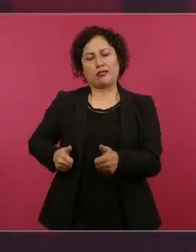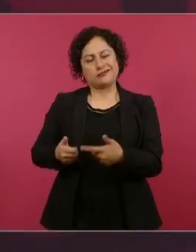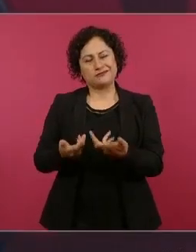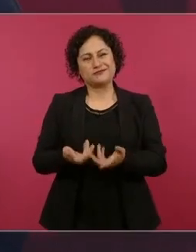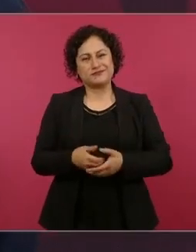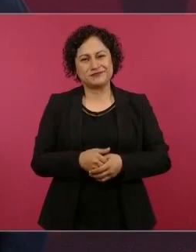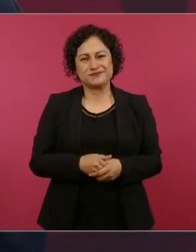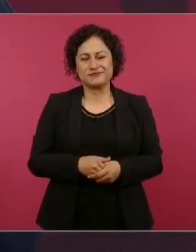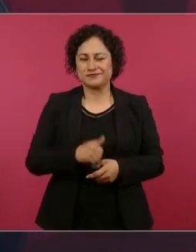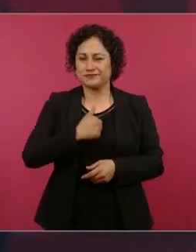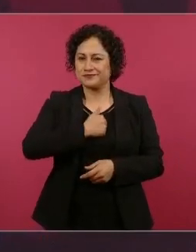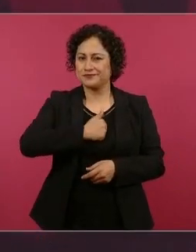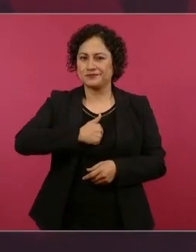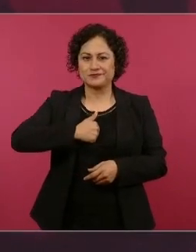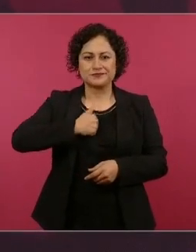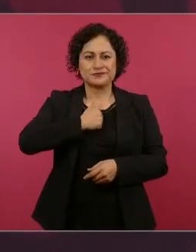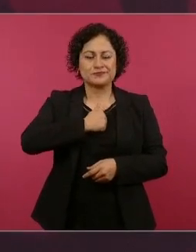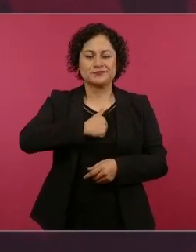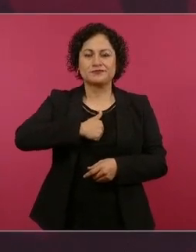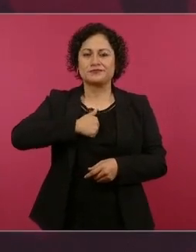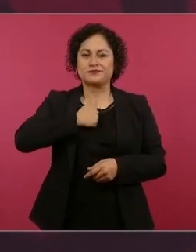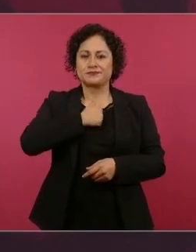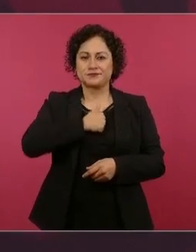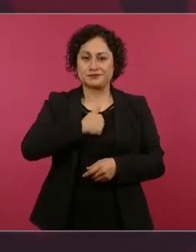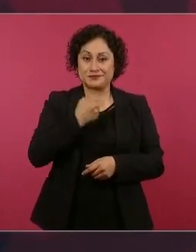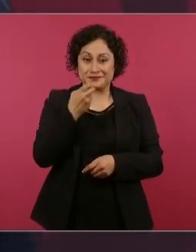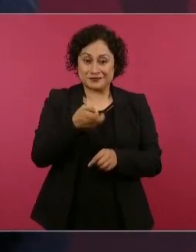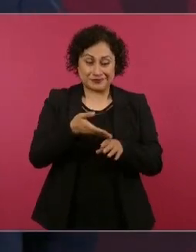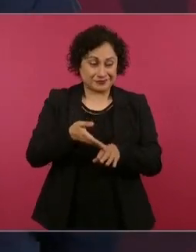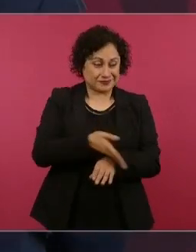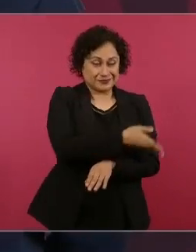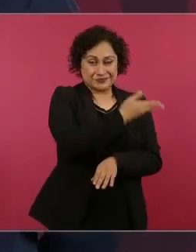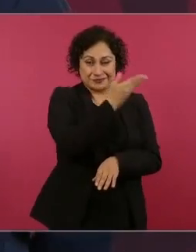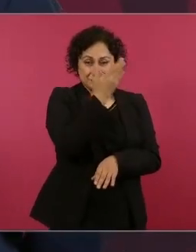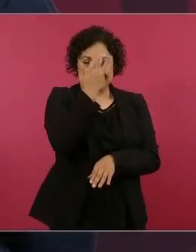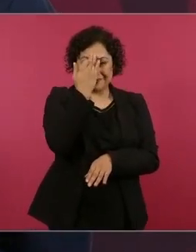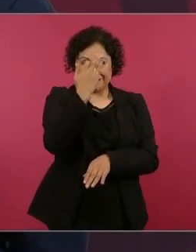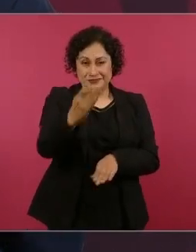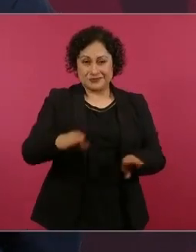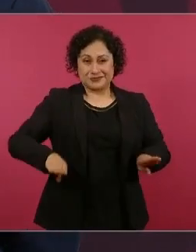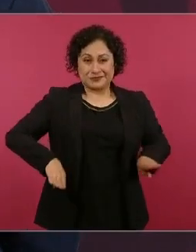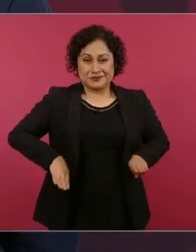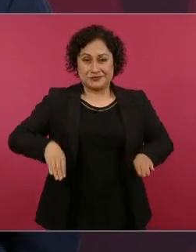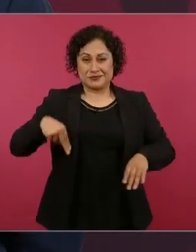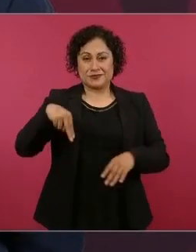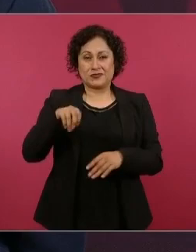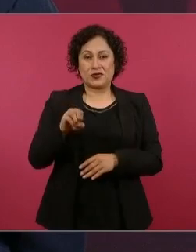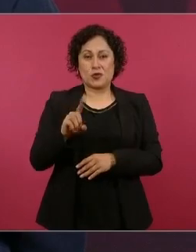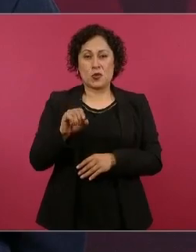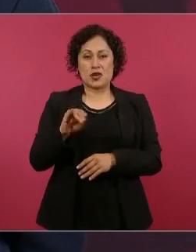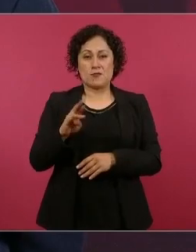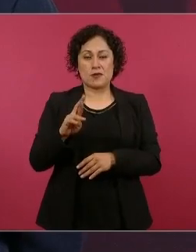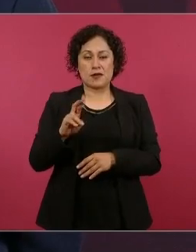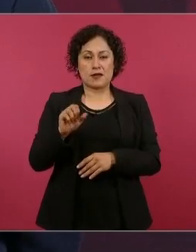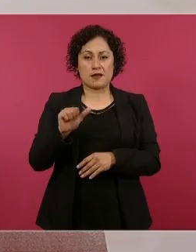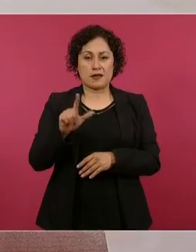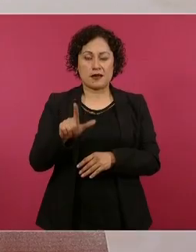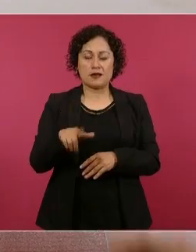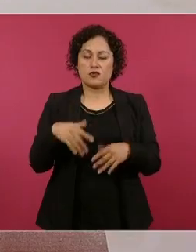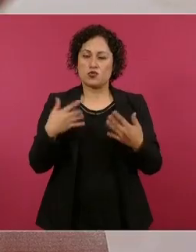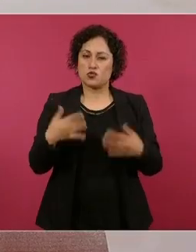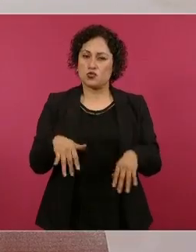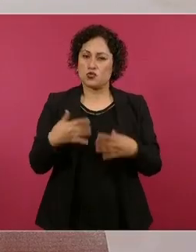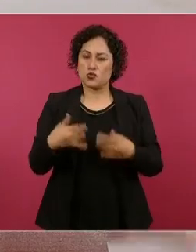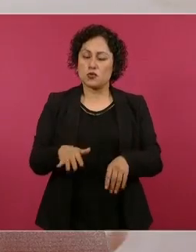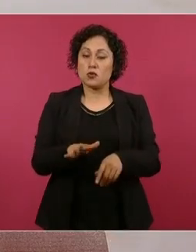presentó durante todo el periodo neoliberal, porque